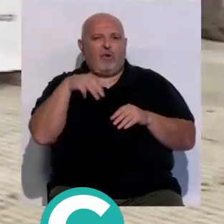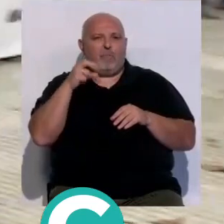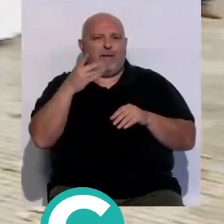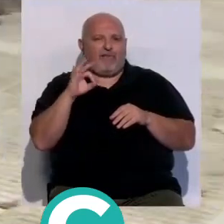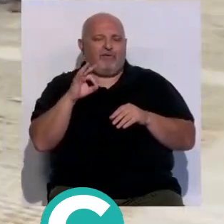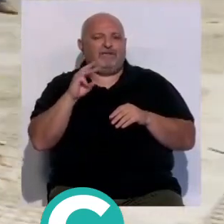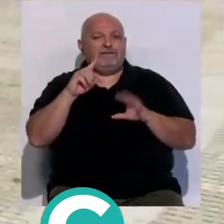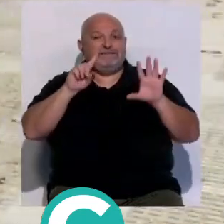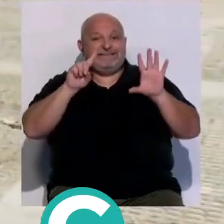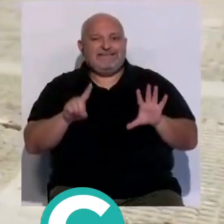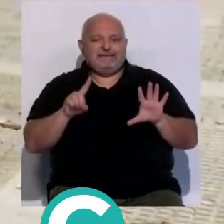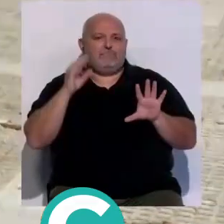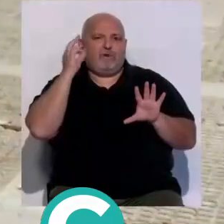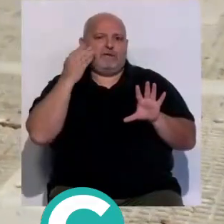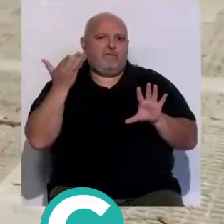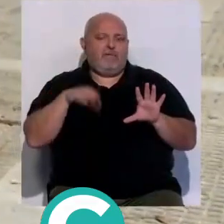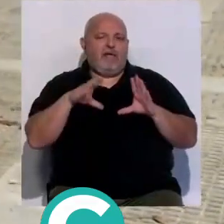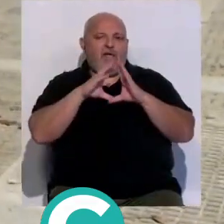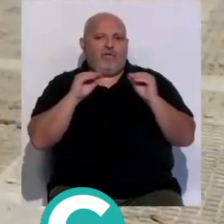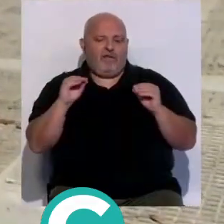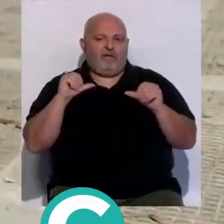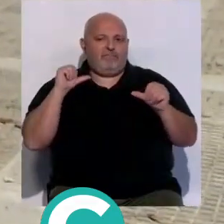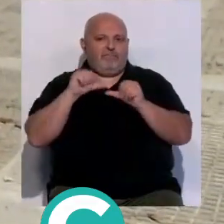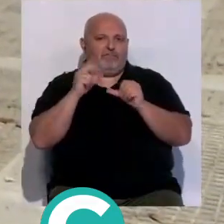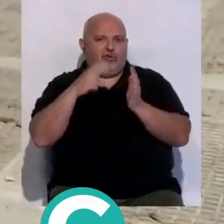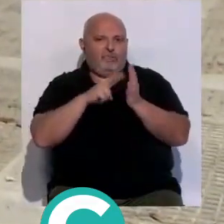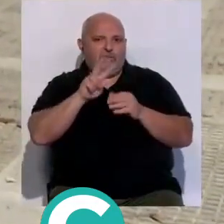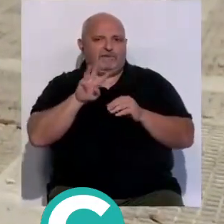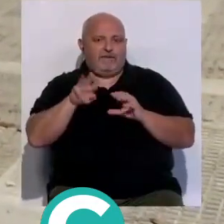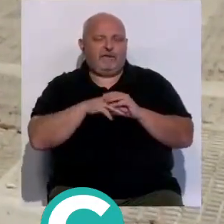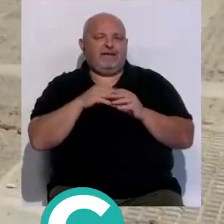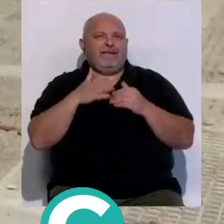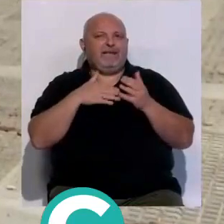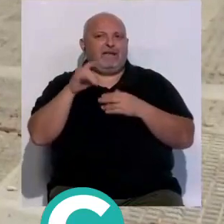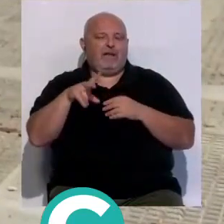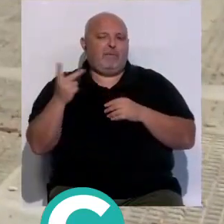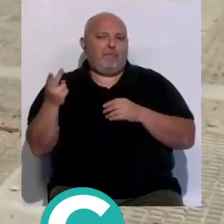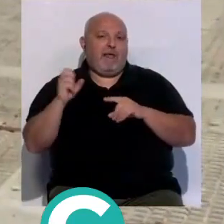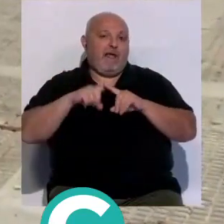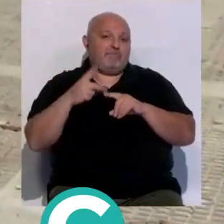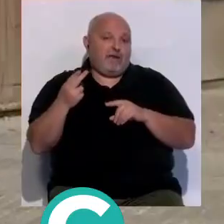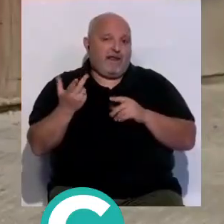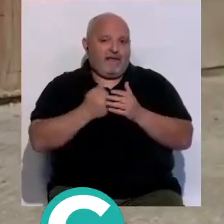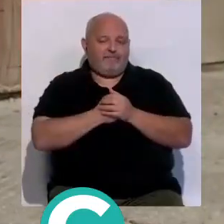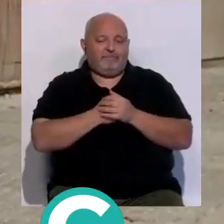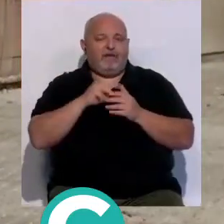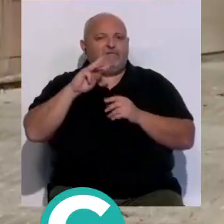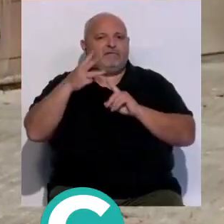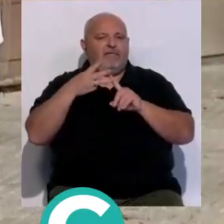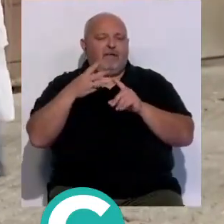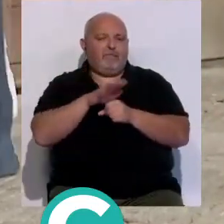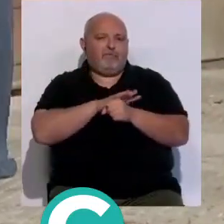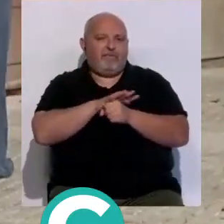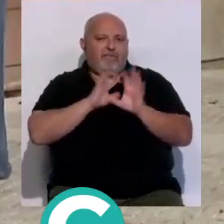es la sexta mujer que pierde la vida en Andalucía en lo que va de 2023 a manos de su pareja o expareja la tercera en la